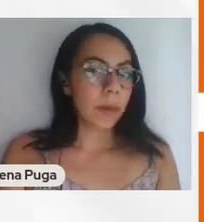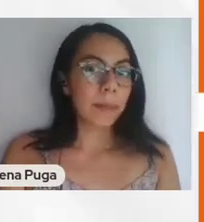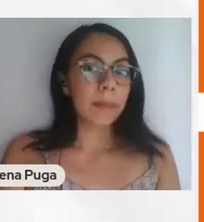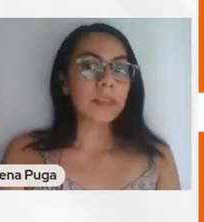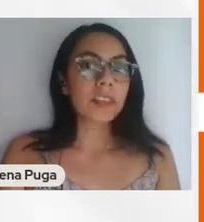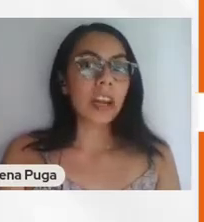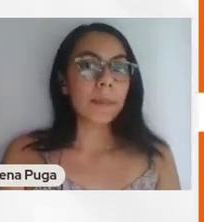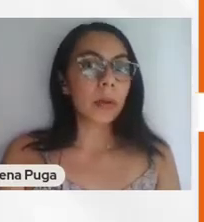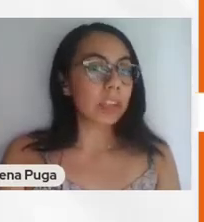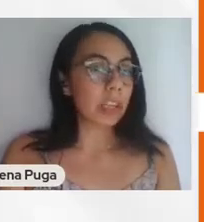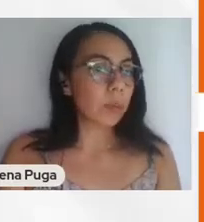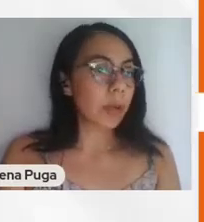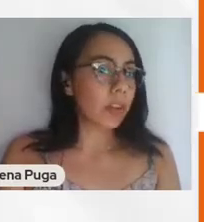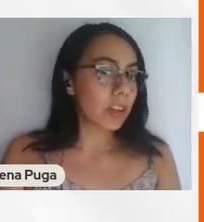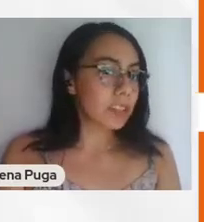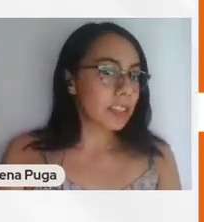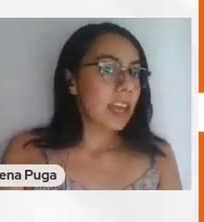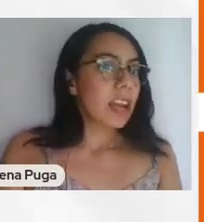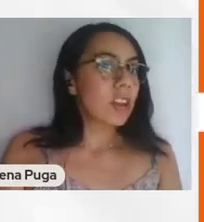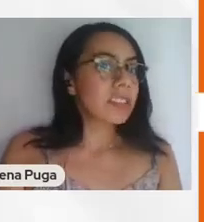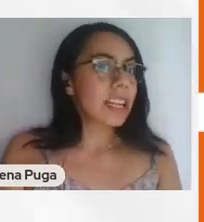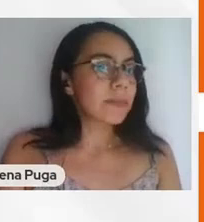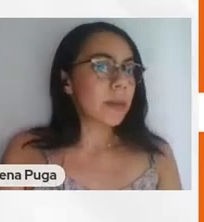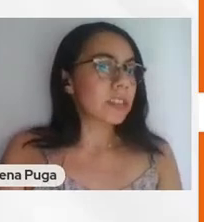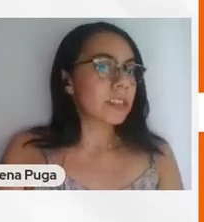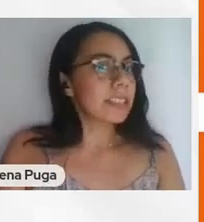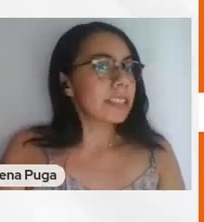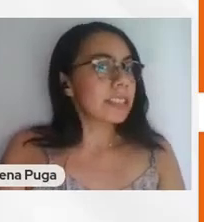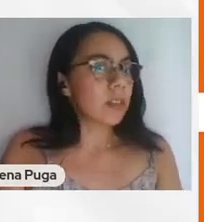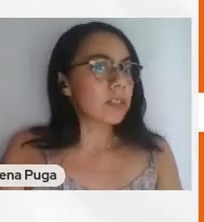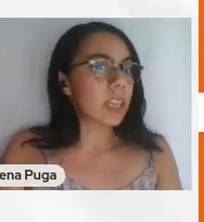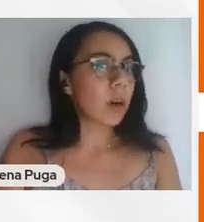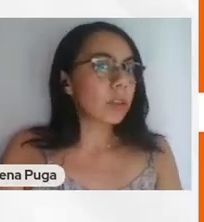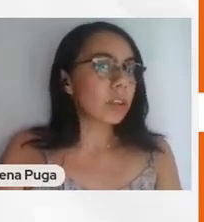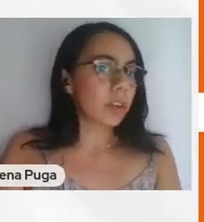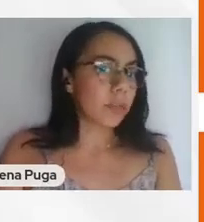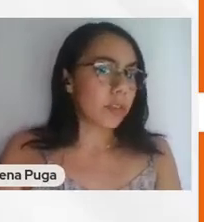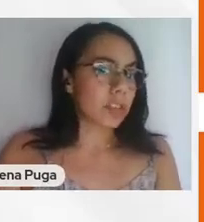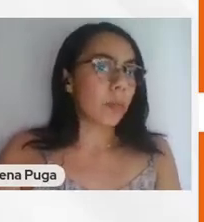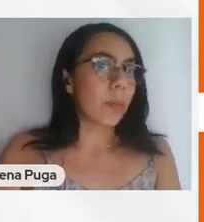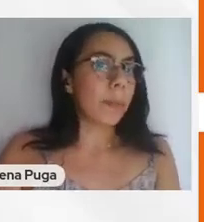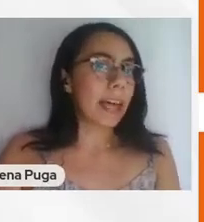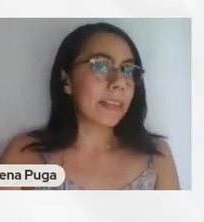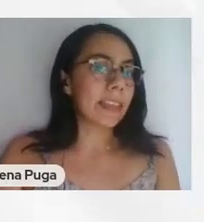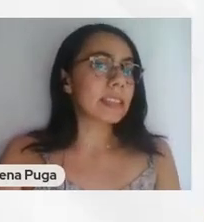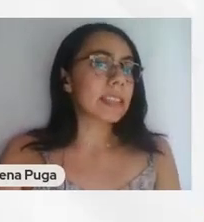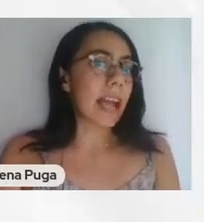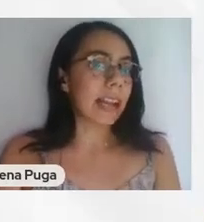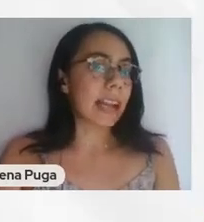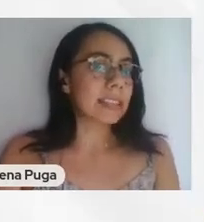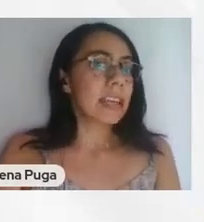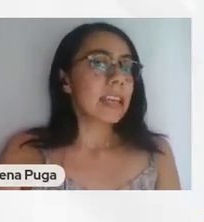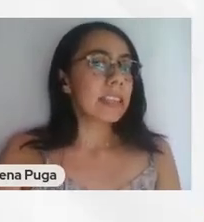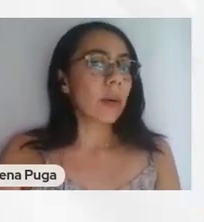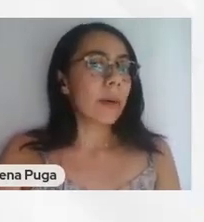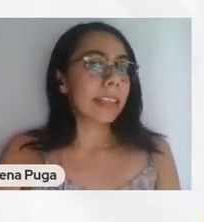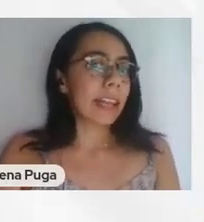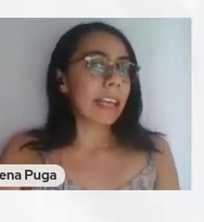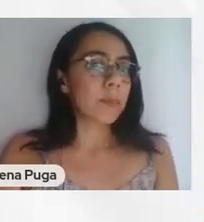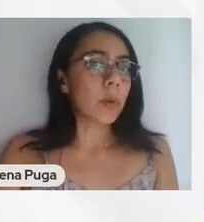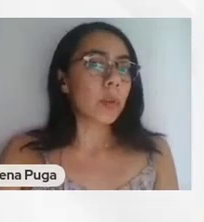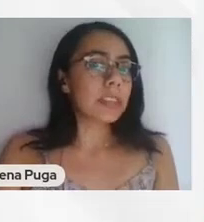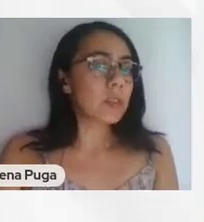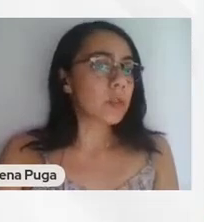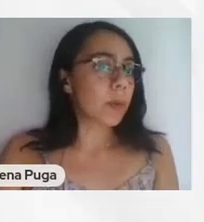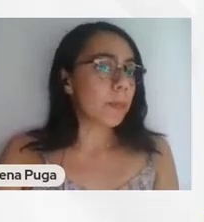Super, vamos con la pregunta número dos. Los seres vivos llamados autótrofos, como plantas, algas, sino